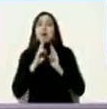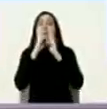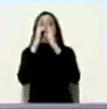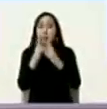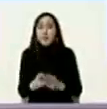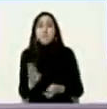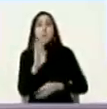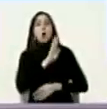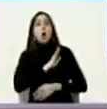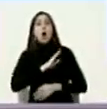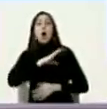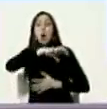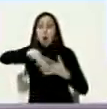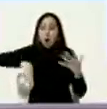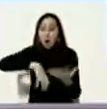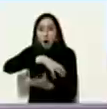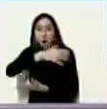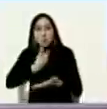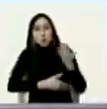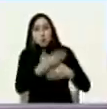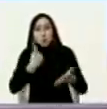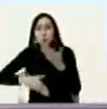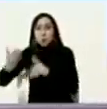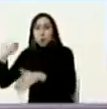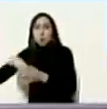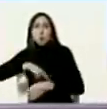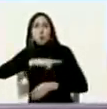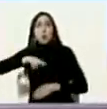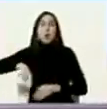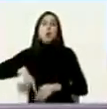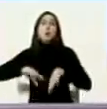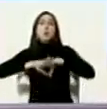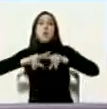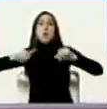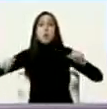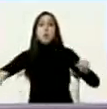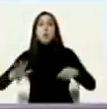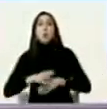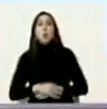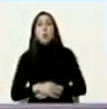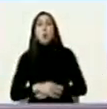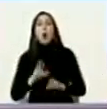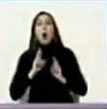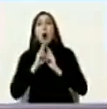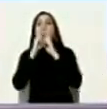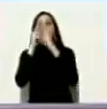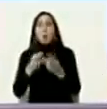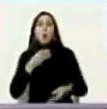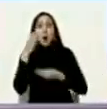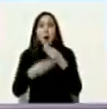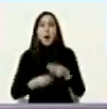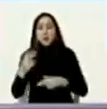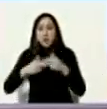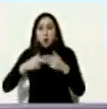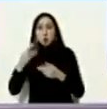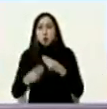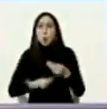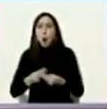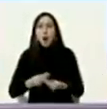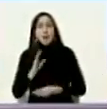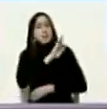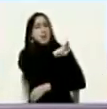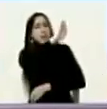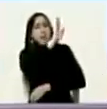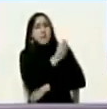a los problemas comunes de nuestra región como respuesta en la construcción de un bloque de fuerza